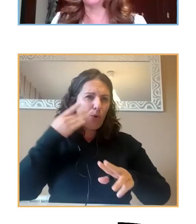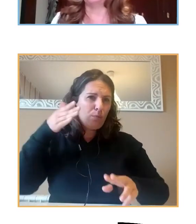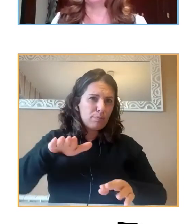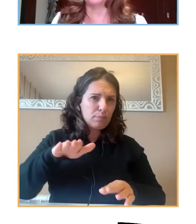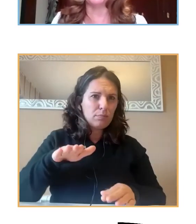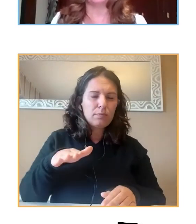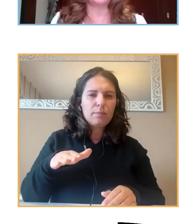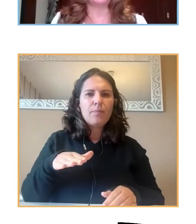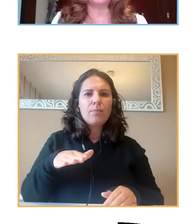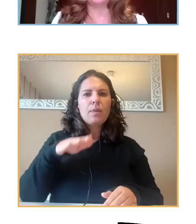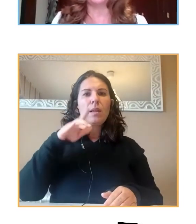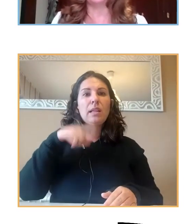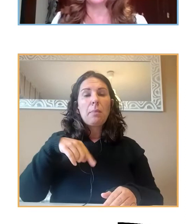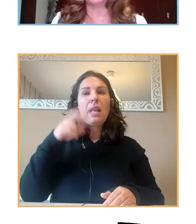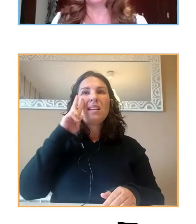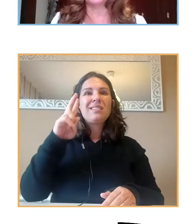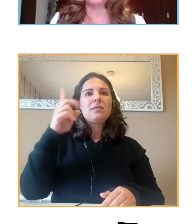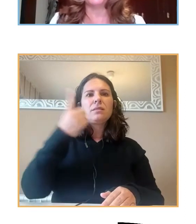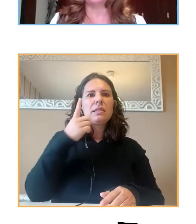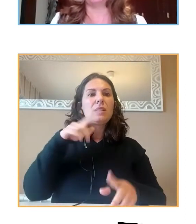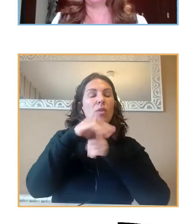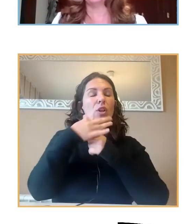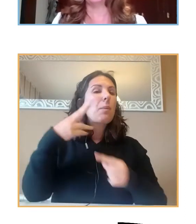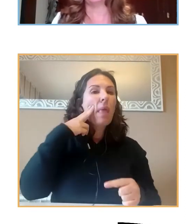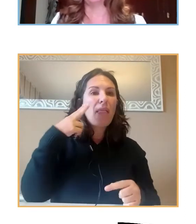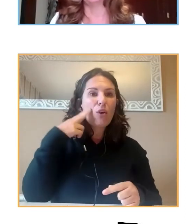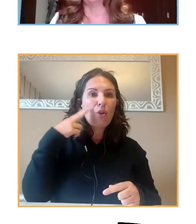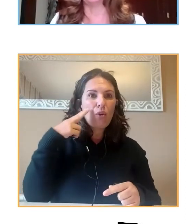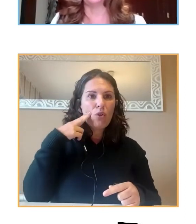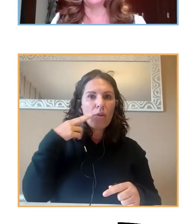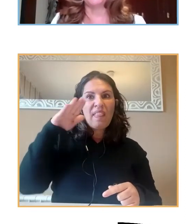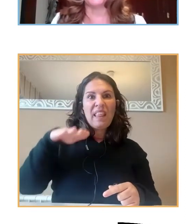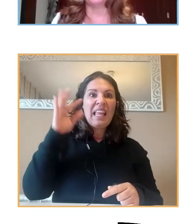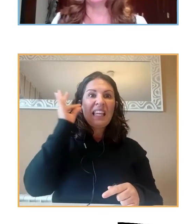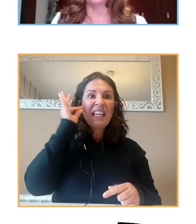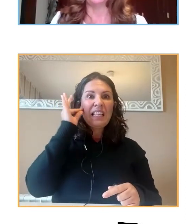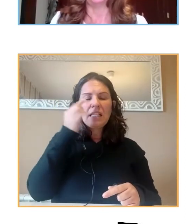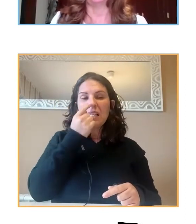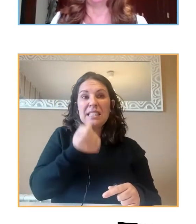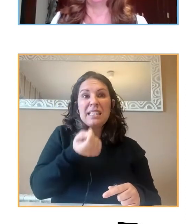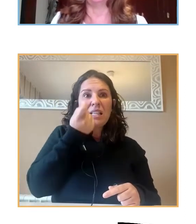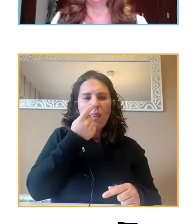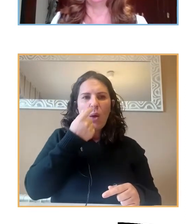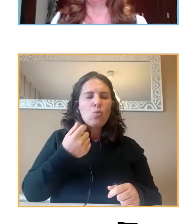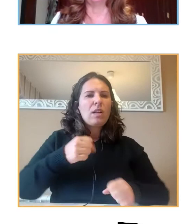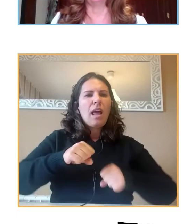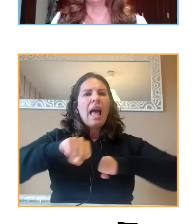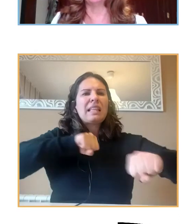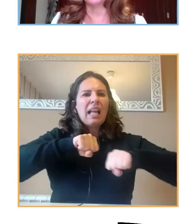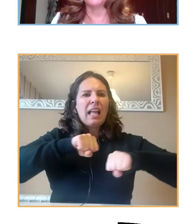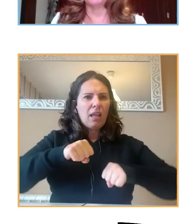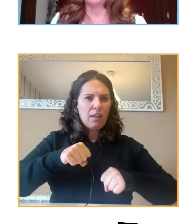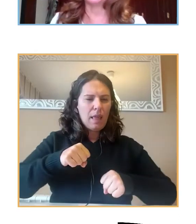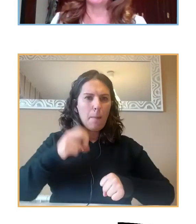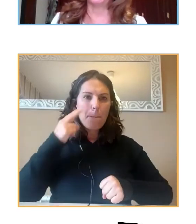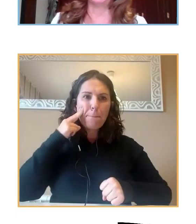de miedo de niñas prácticamente al borde de un ataque de pánico y todo esto